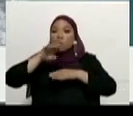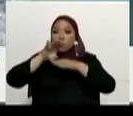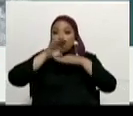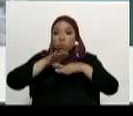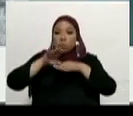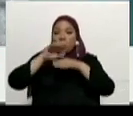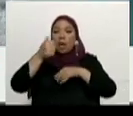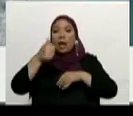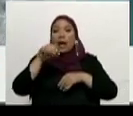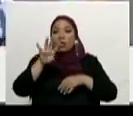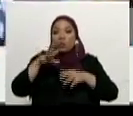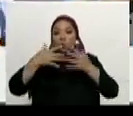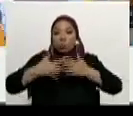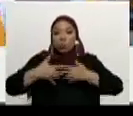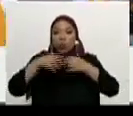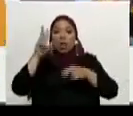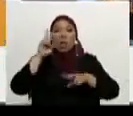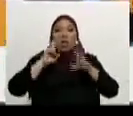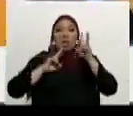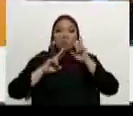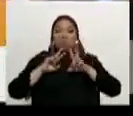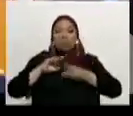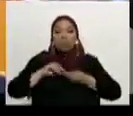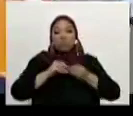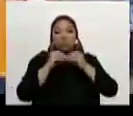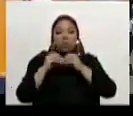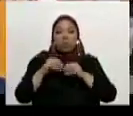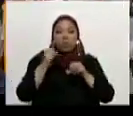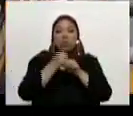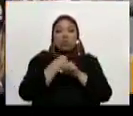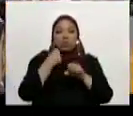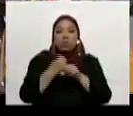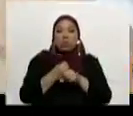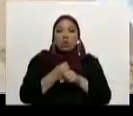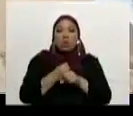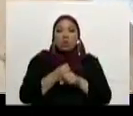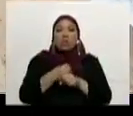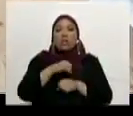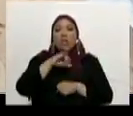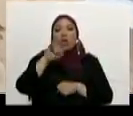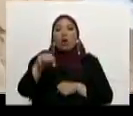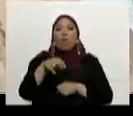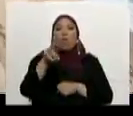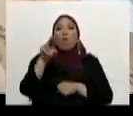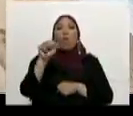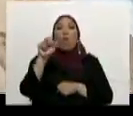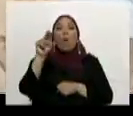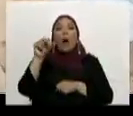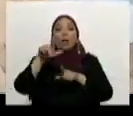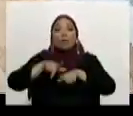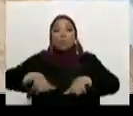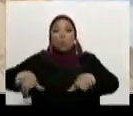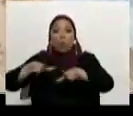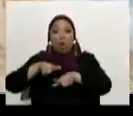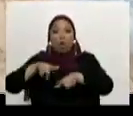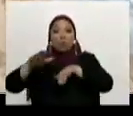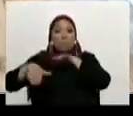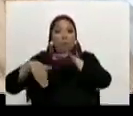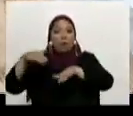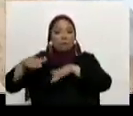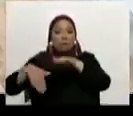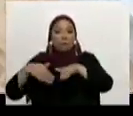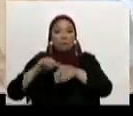plantas potabilizadoras, rehabilitación de la planta de tratamiento en Juan Griego, la modernización de 22 canchas